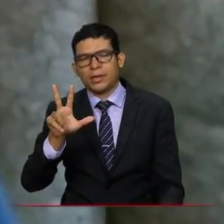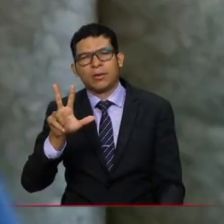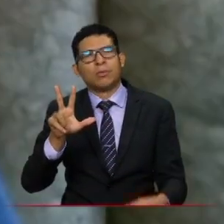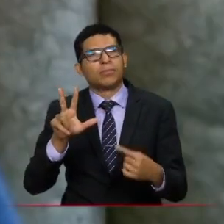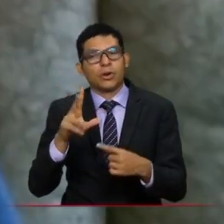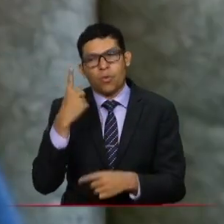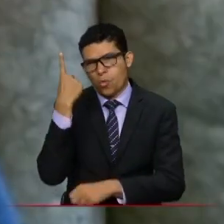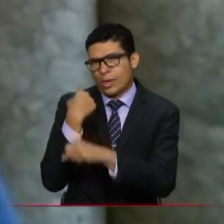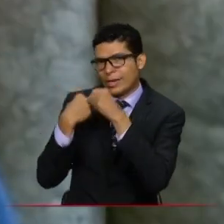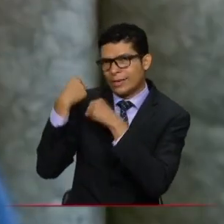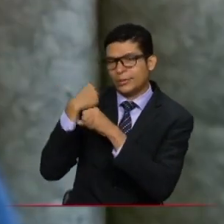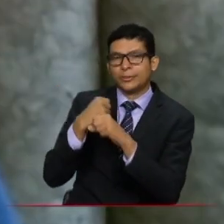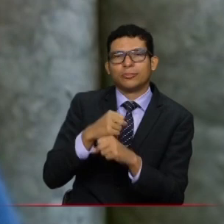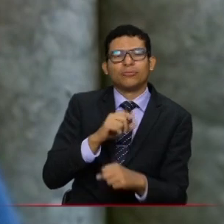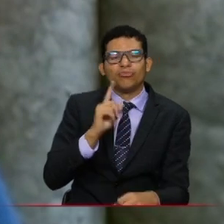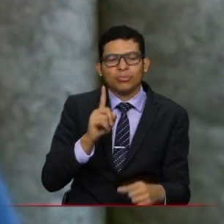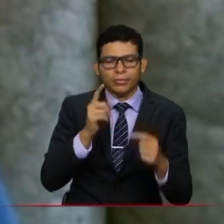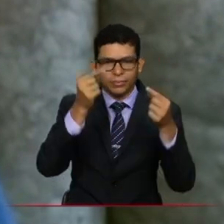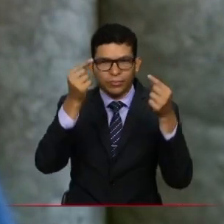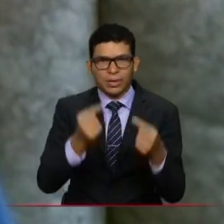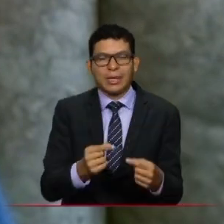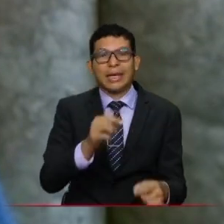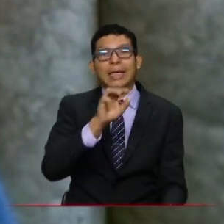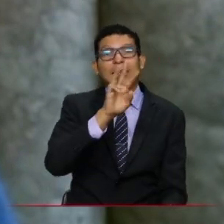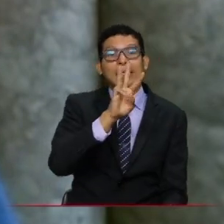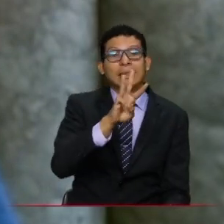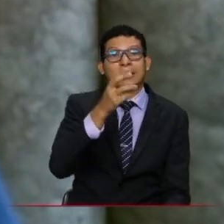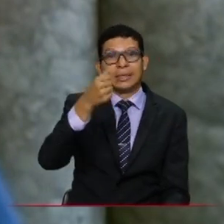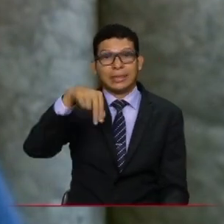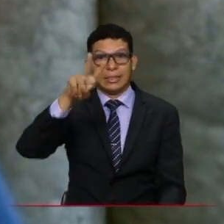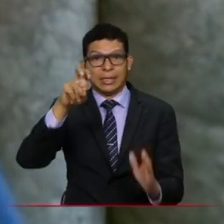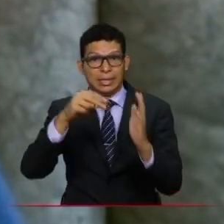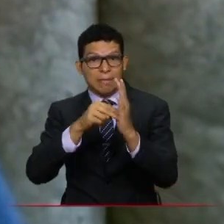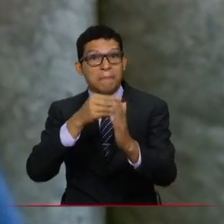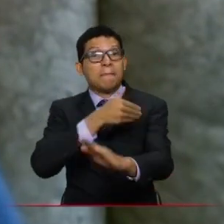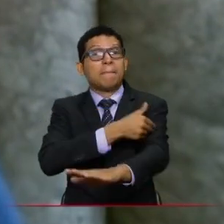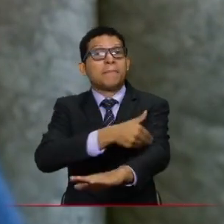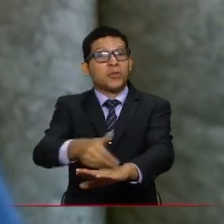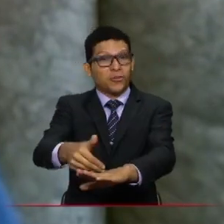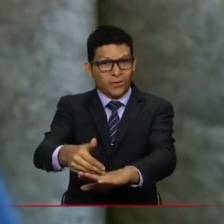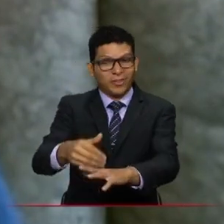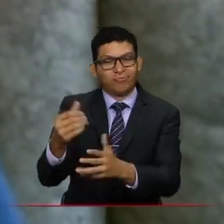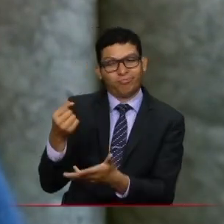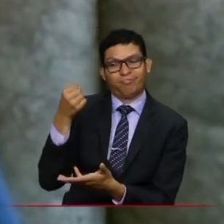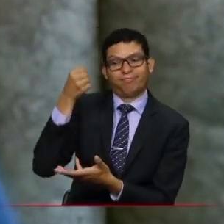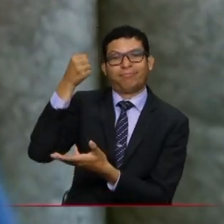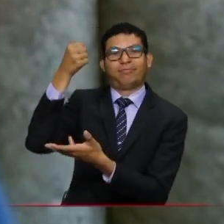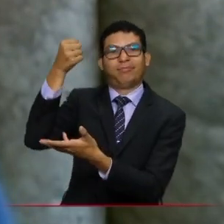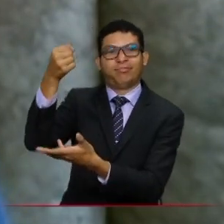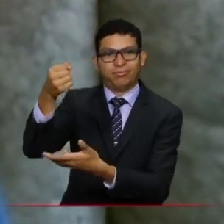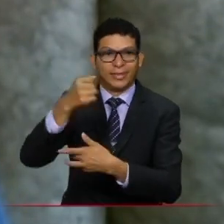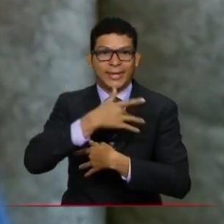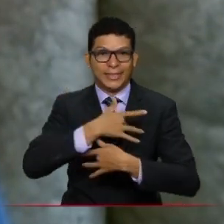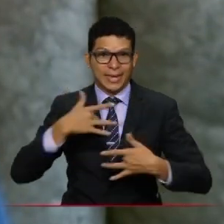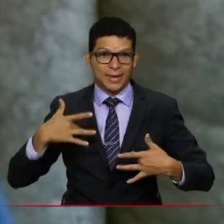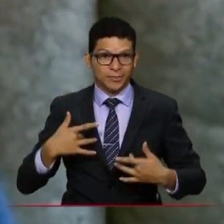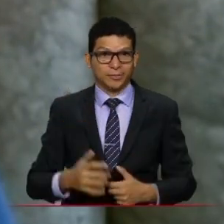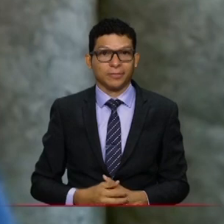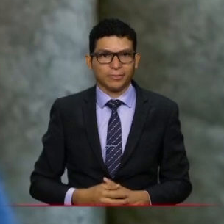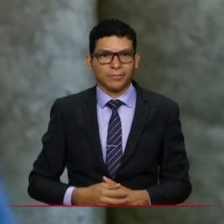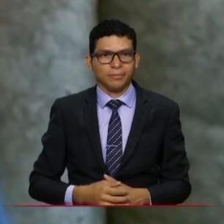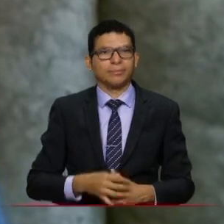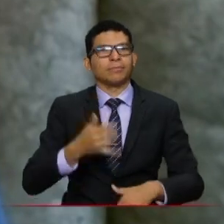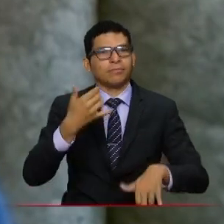317 mil millones transfirieron al sector salud. Es un juego que